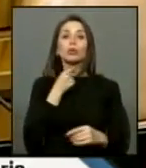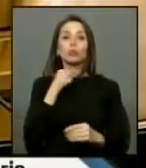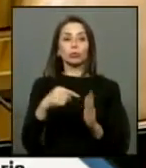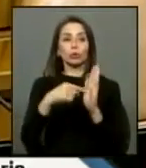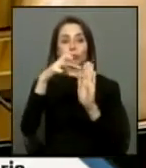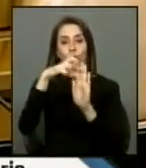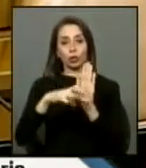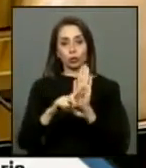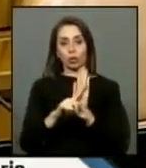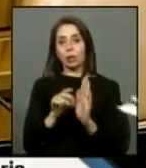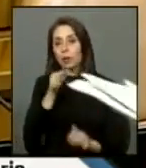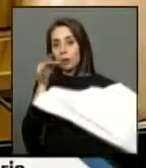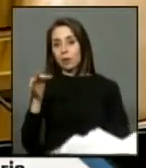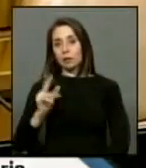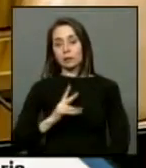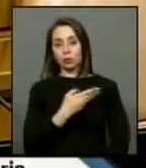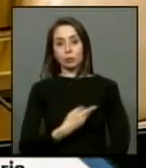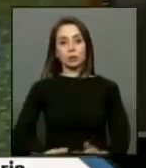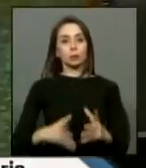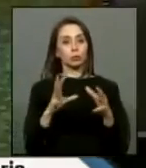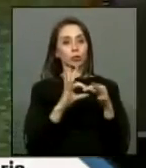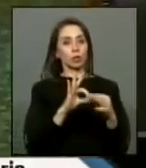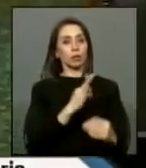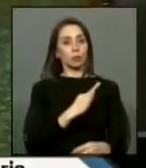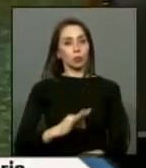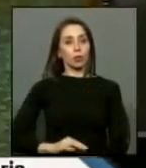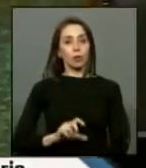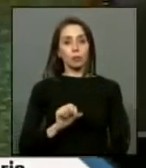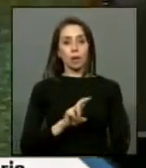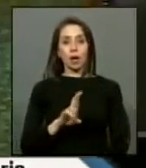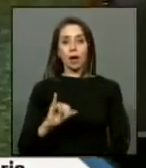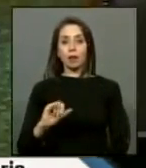proyecto de ley he dicho señor presidente muchas gracias diputado señora Riagada